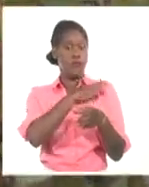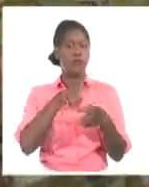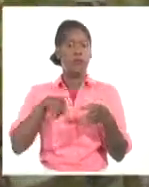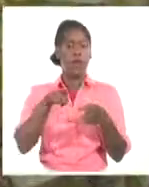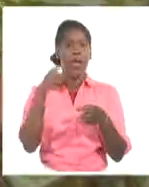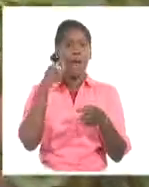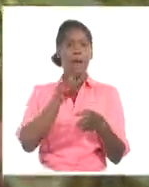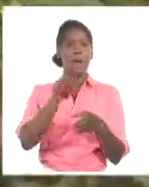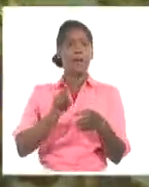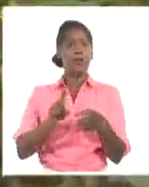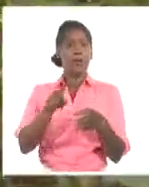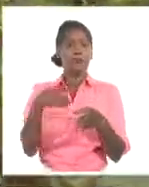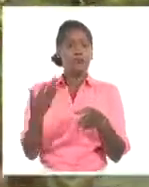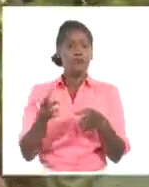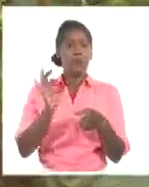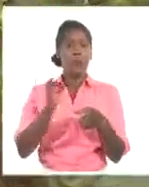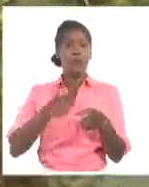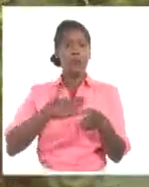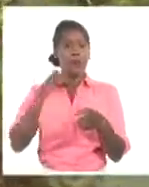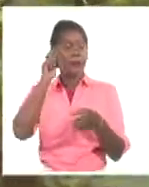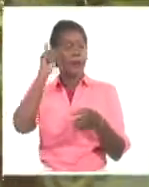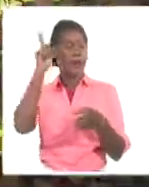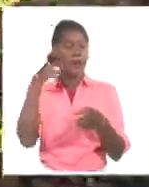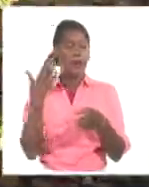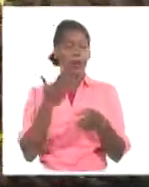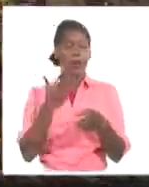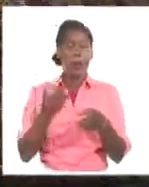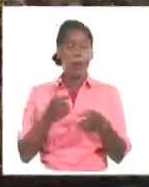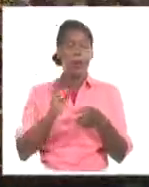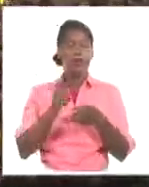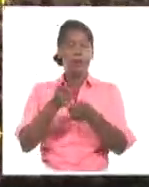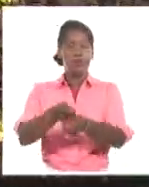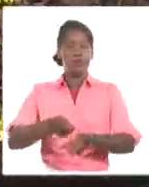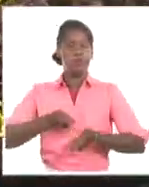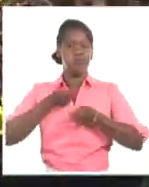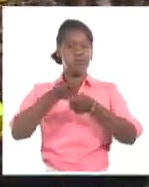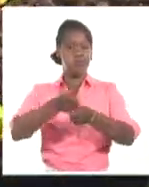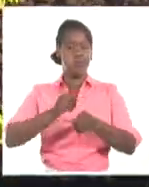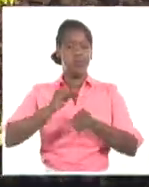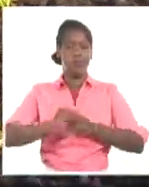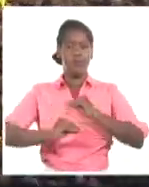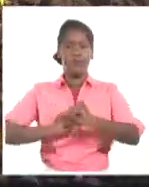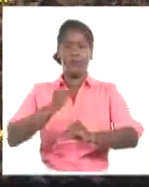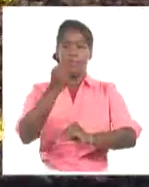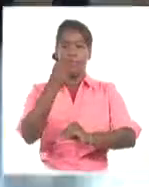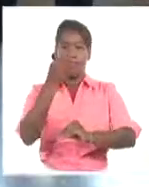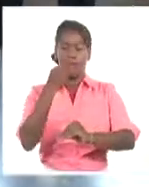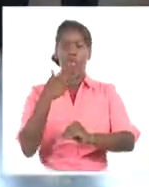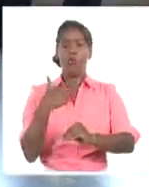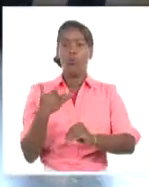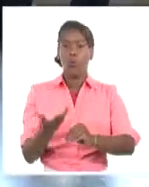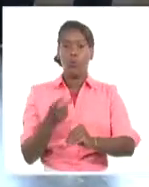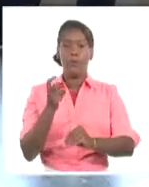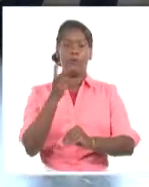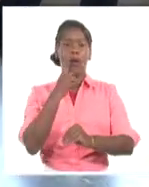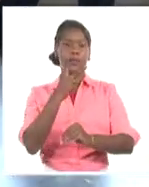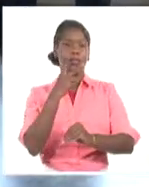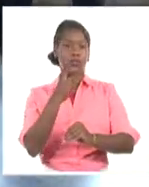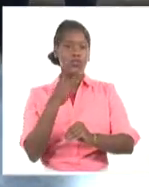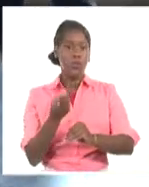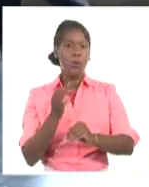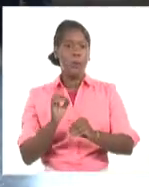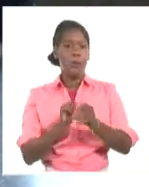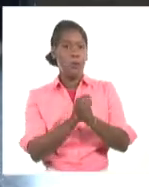de las pineras en tareas como la producción de alimentos, en el enfrentamiento a la COVID-19 y la intervención sanitaria con el